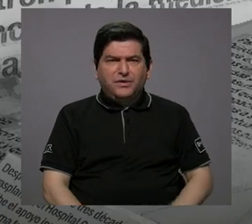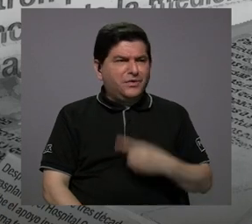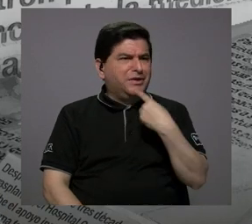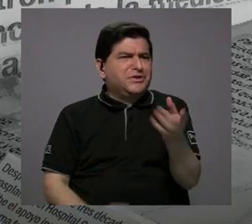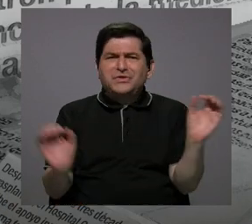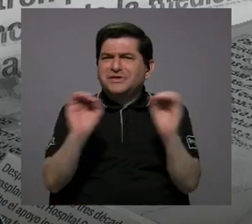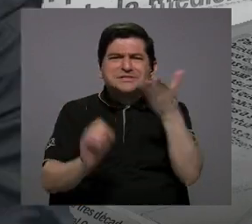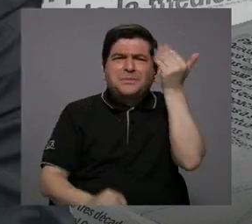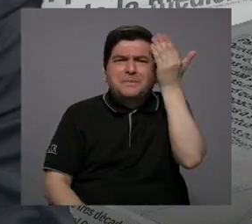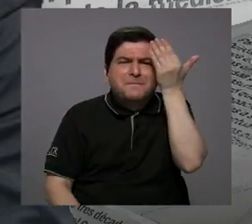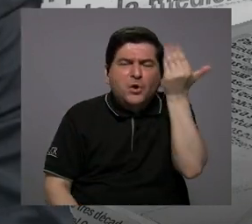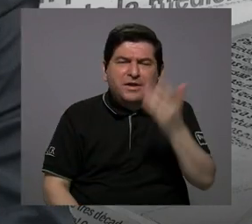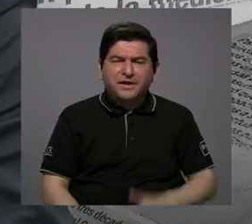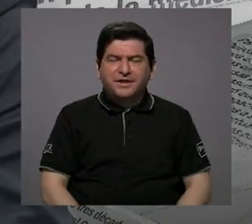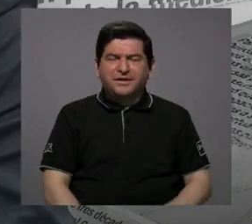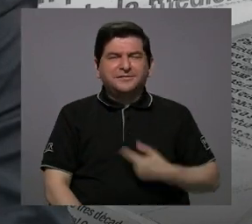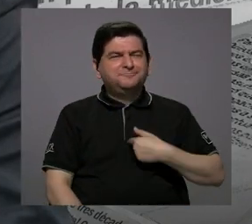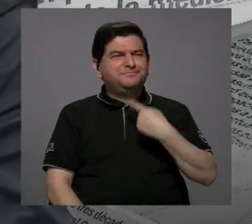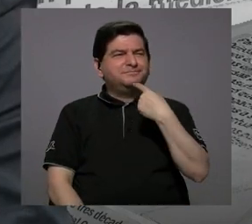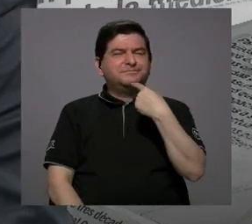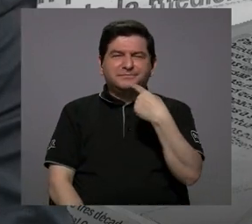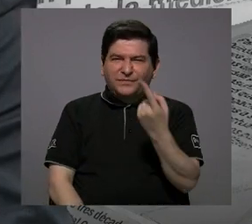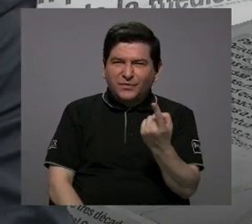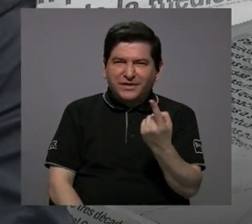dicen nada? Yo diría,